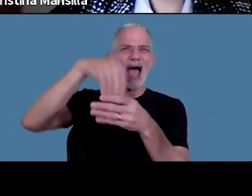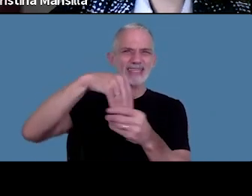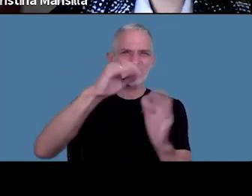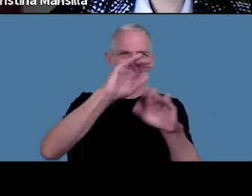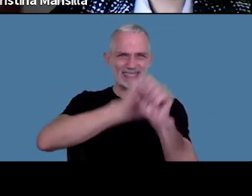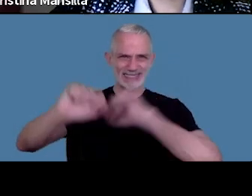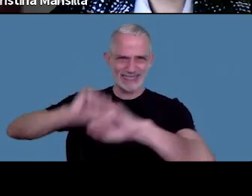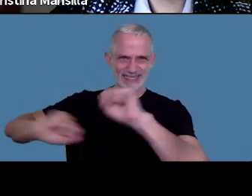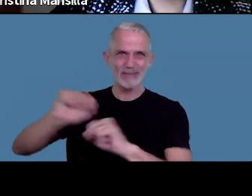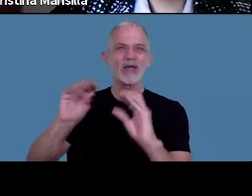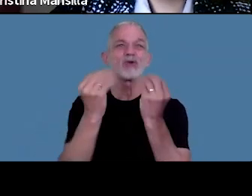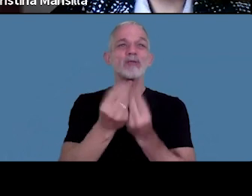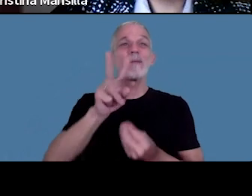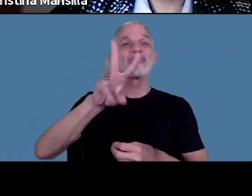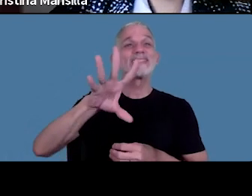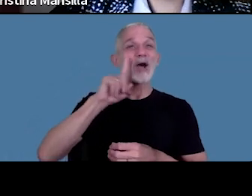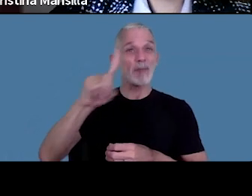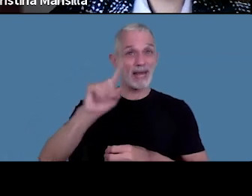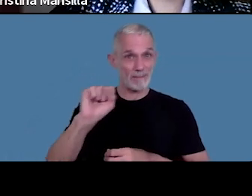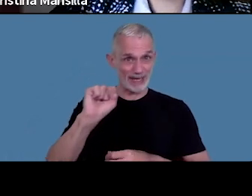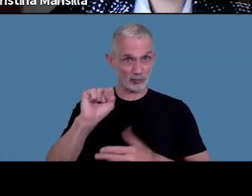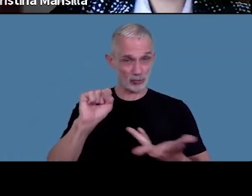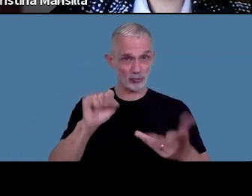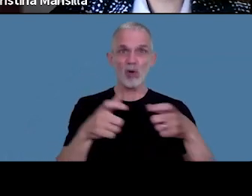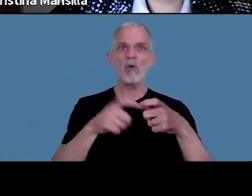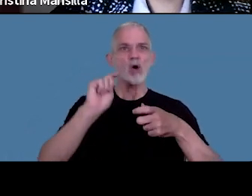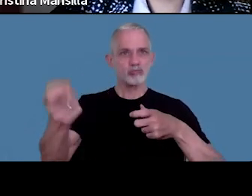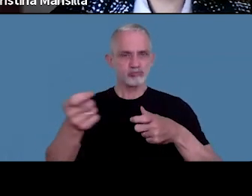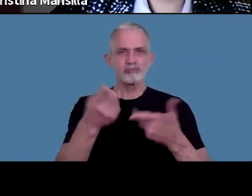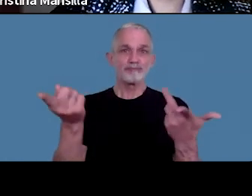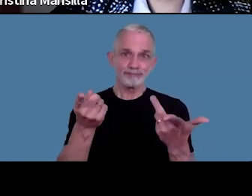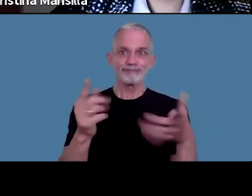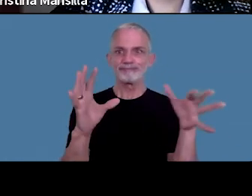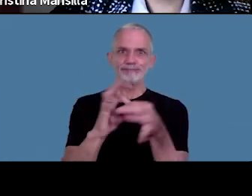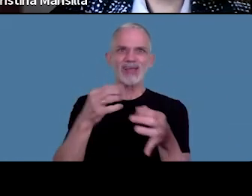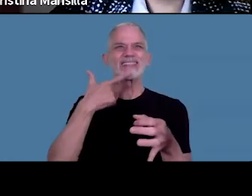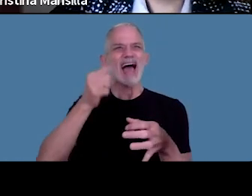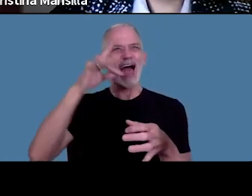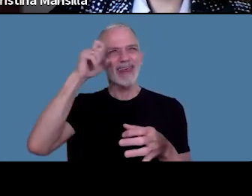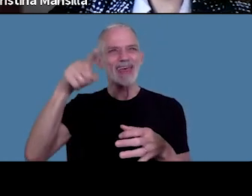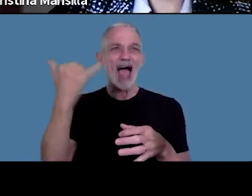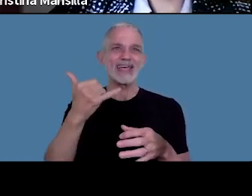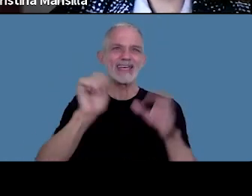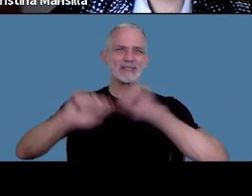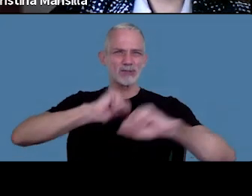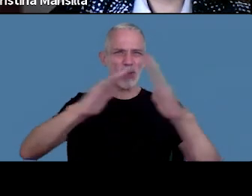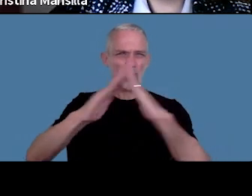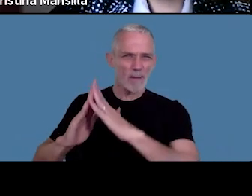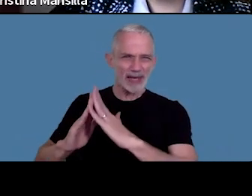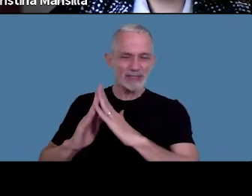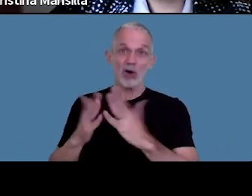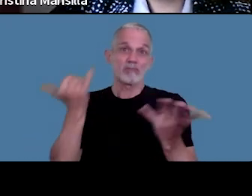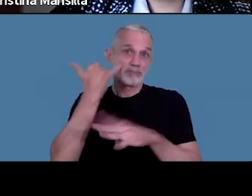de 25 mil pesos o sea que todos los que están en la sala y tienen servicio doméstico deben haber